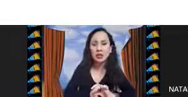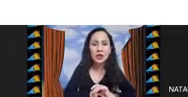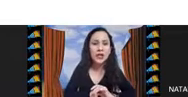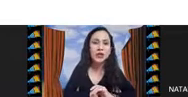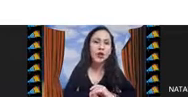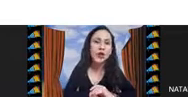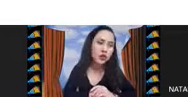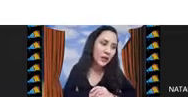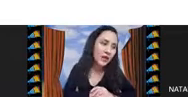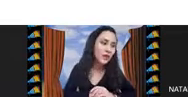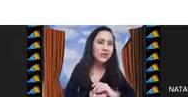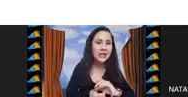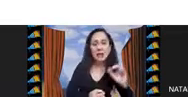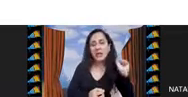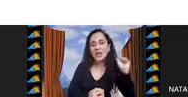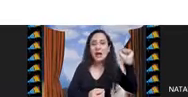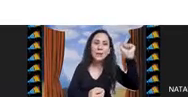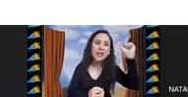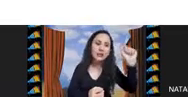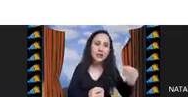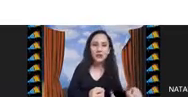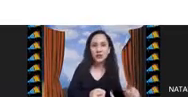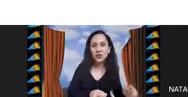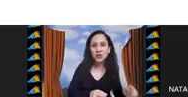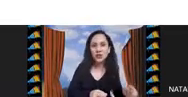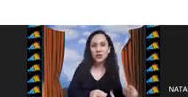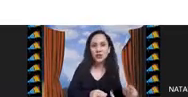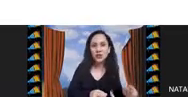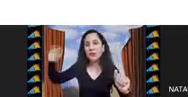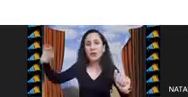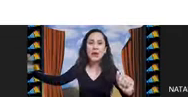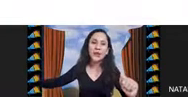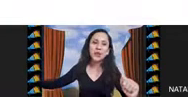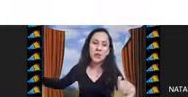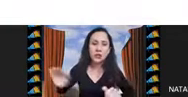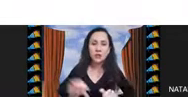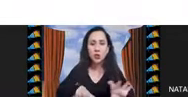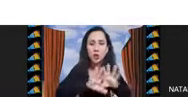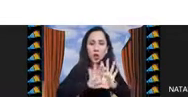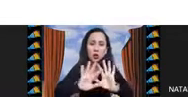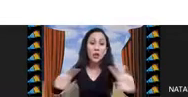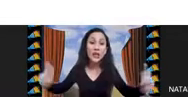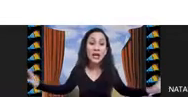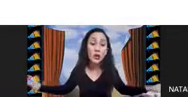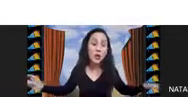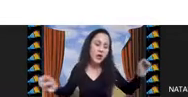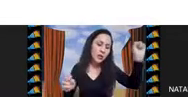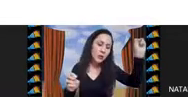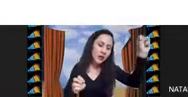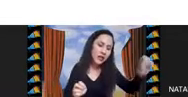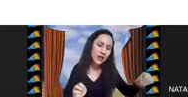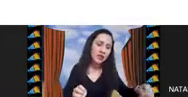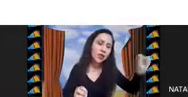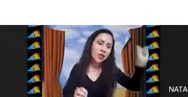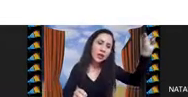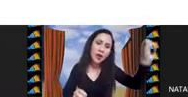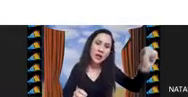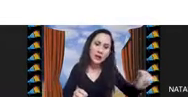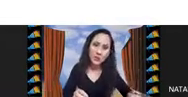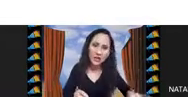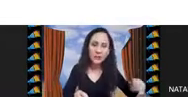ir seleccionando los objetos del que me da más beneficio al que me da menos beneficio, ¿no? Los ordeno y voy